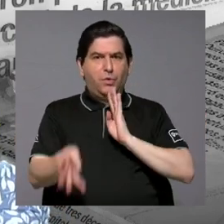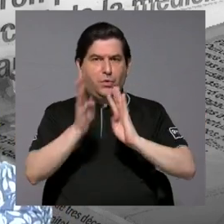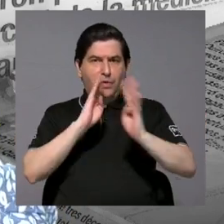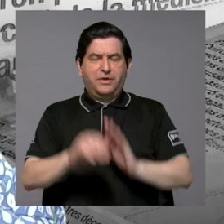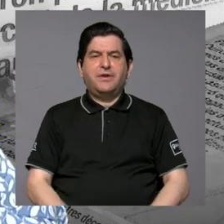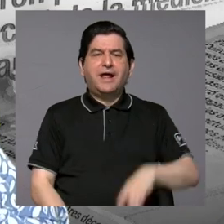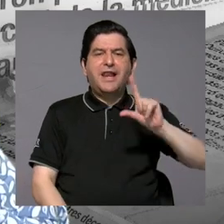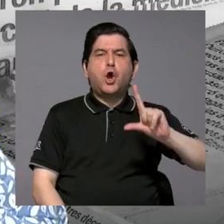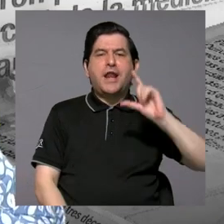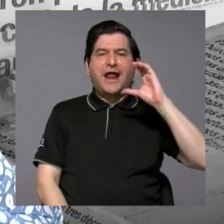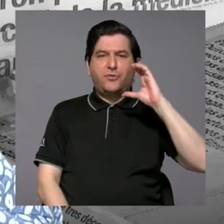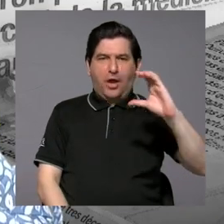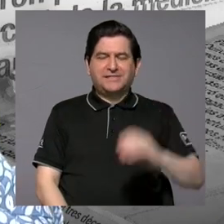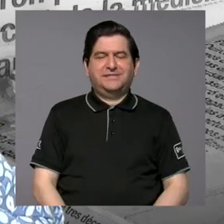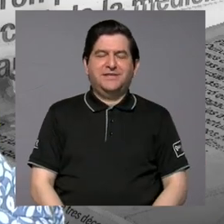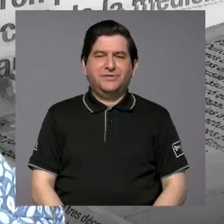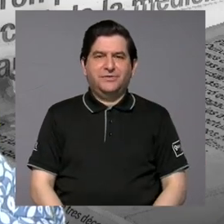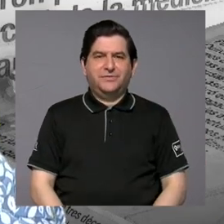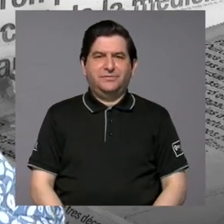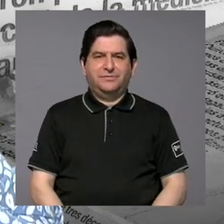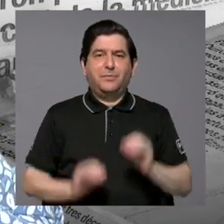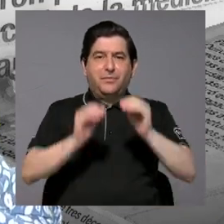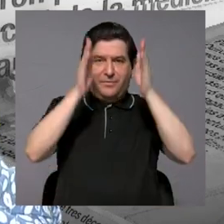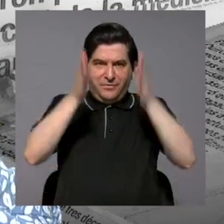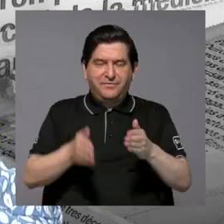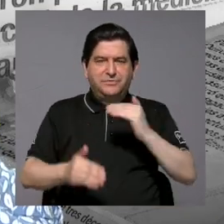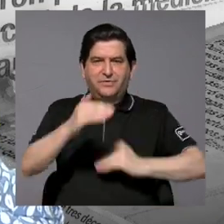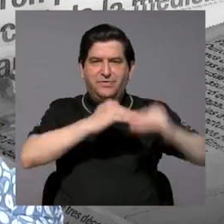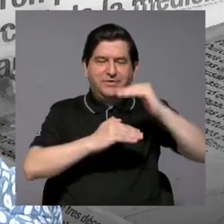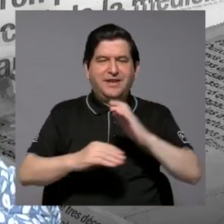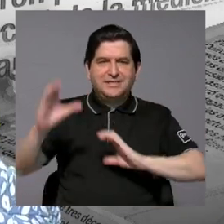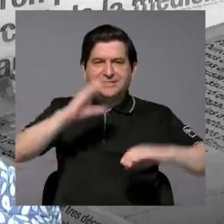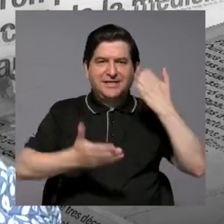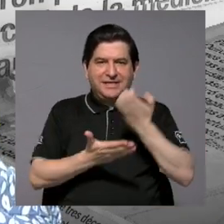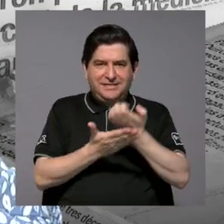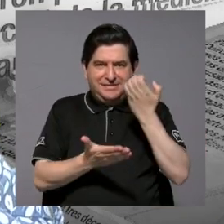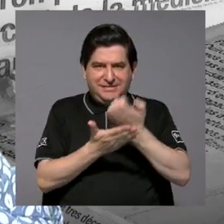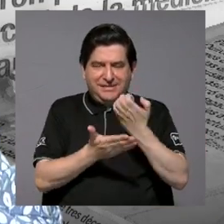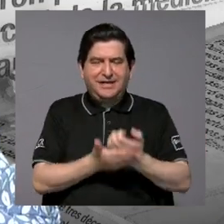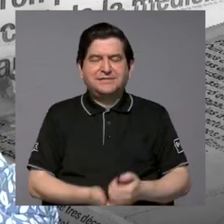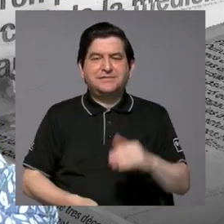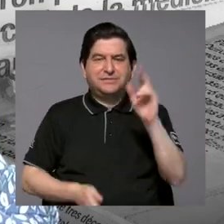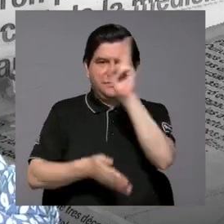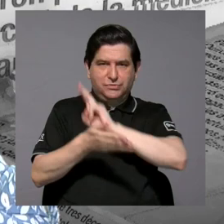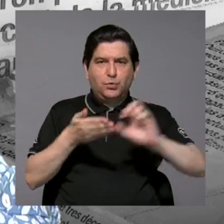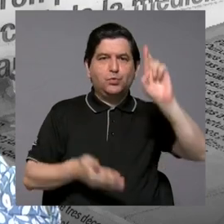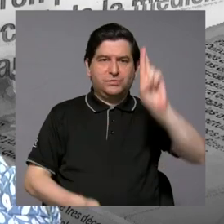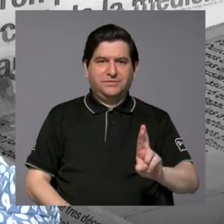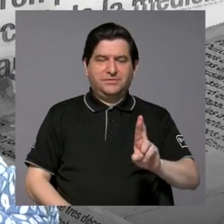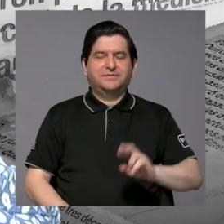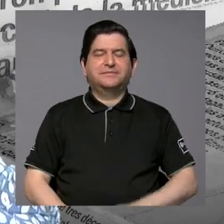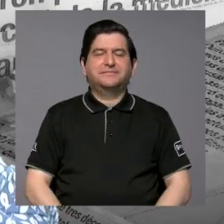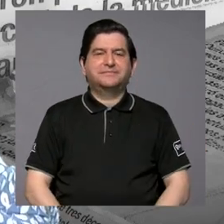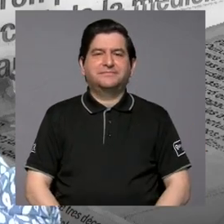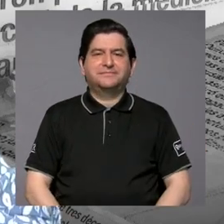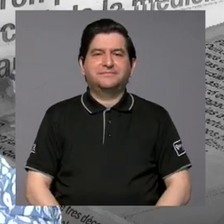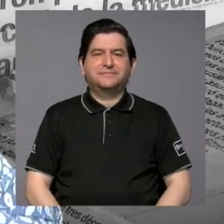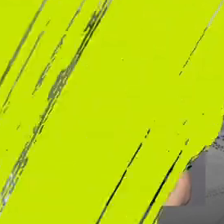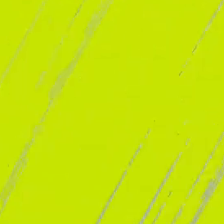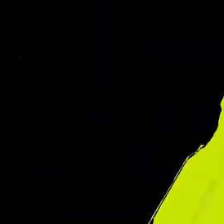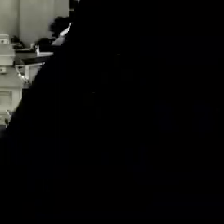conversaremos con Leonardo Castellón, decano de la Facultad de Ciencias Económicas de la Universidad de Costa Rica.